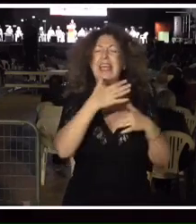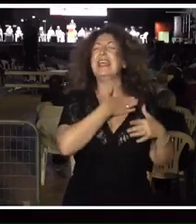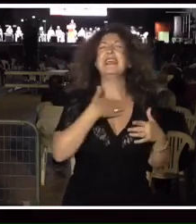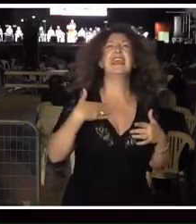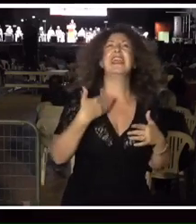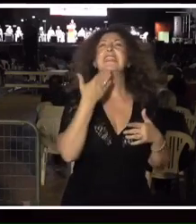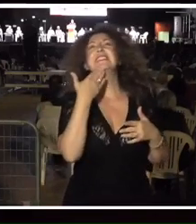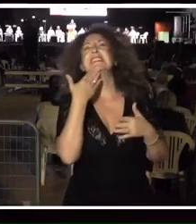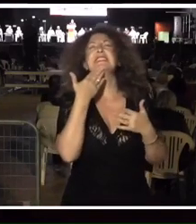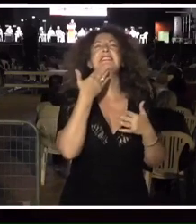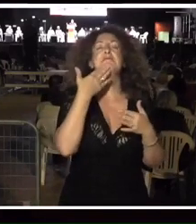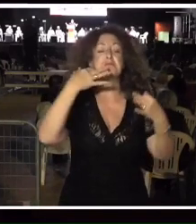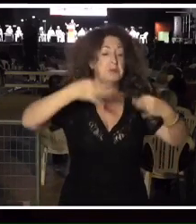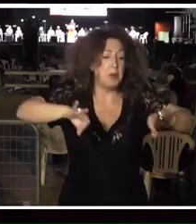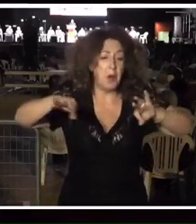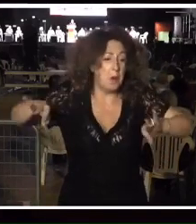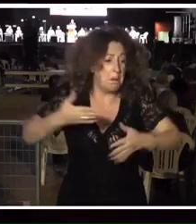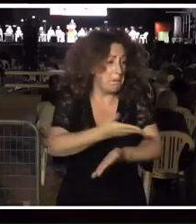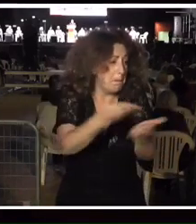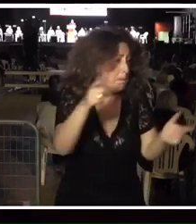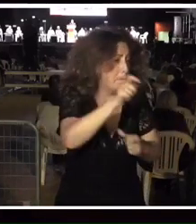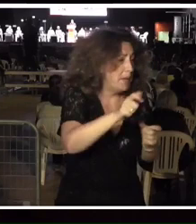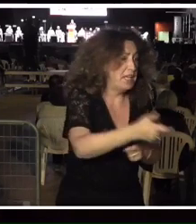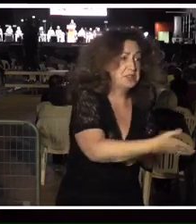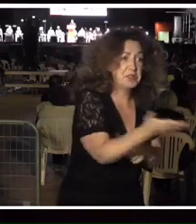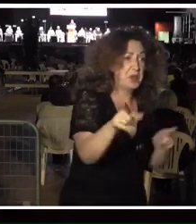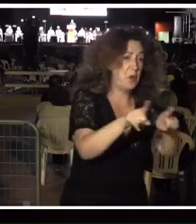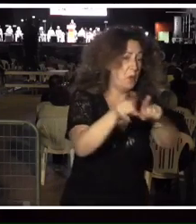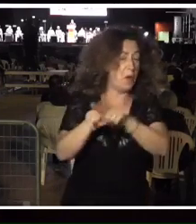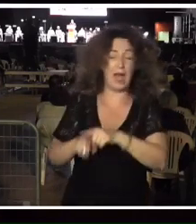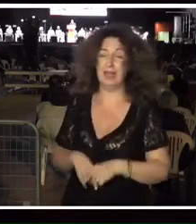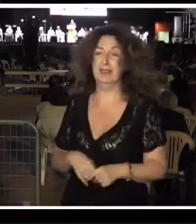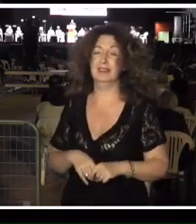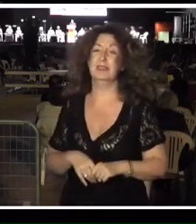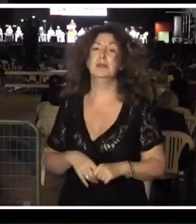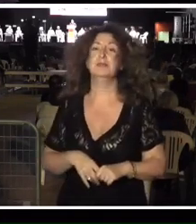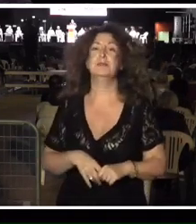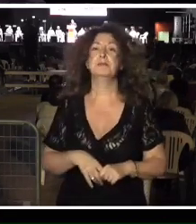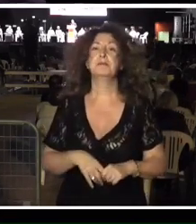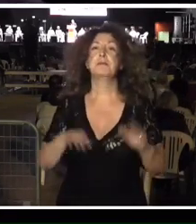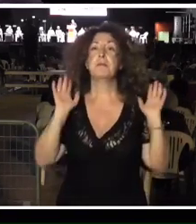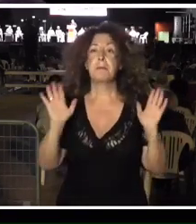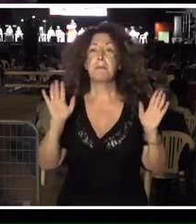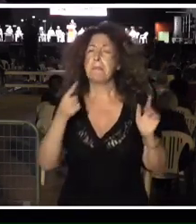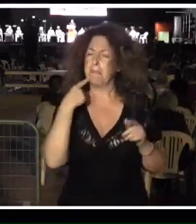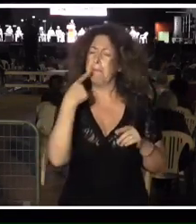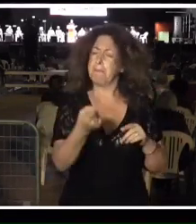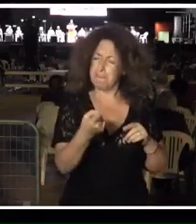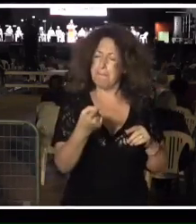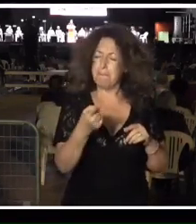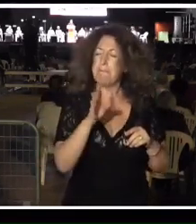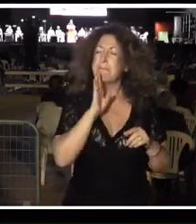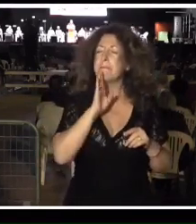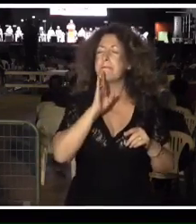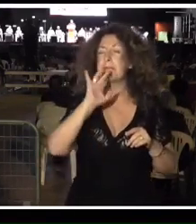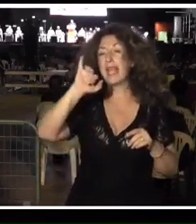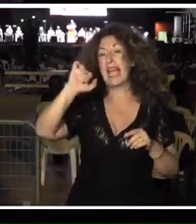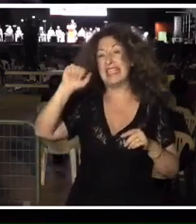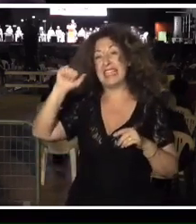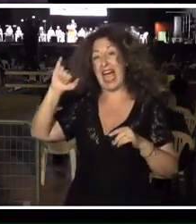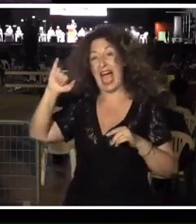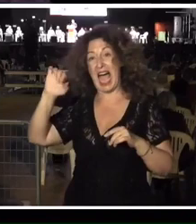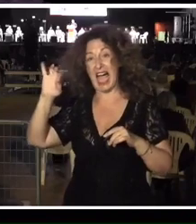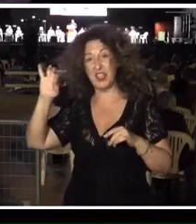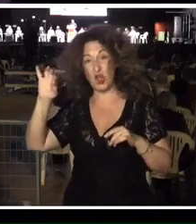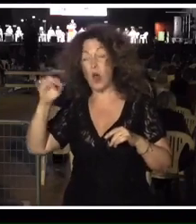en una posición corriente como cualquier otra persona. Y en julio, y lo ha dicho Yayo, yo no sabía que lo iba a decir,